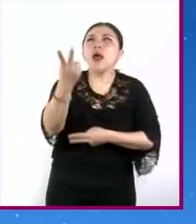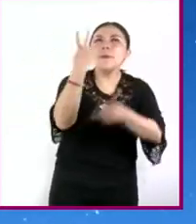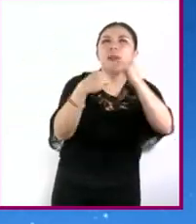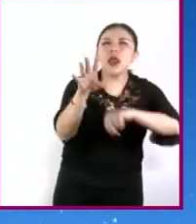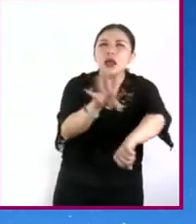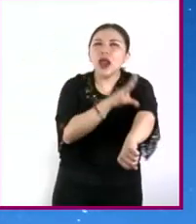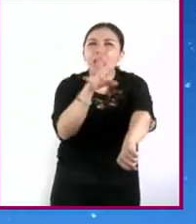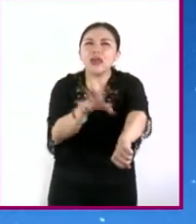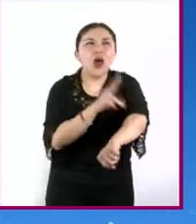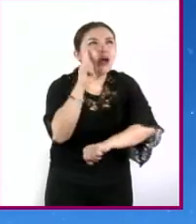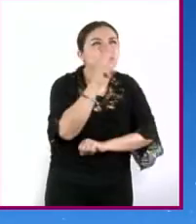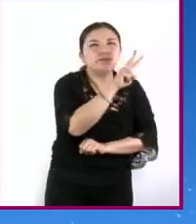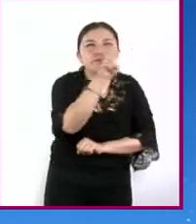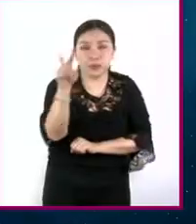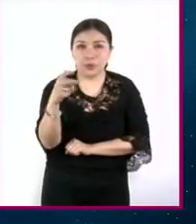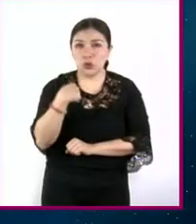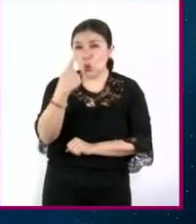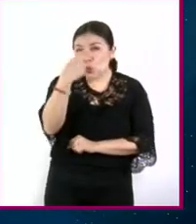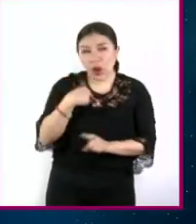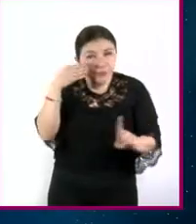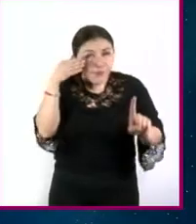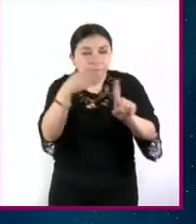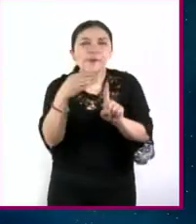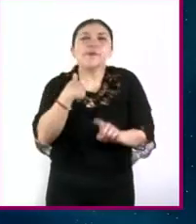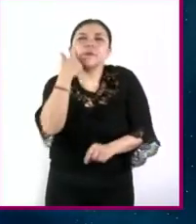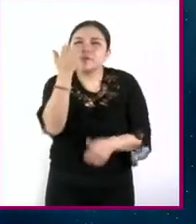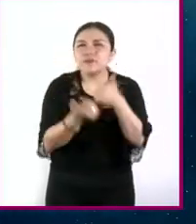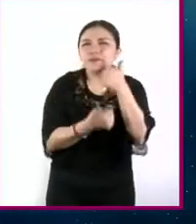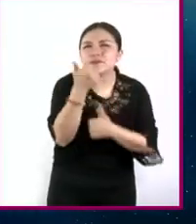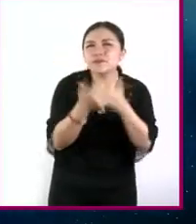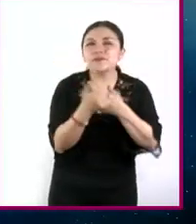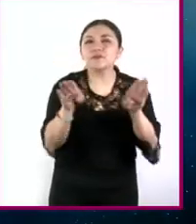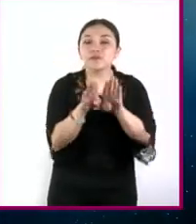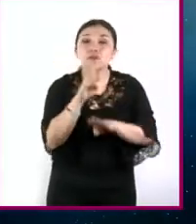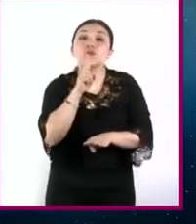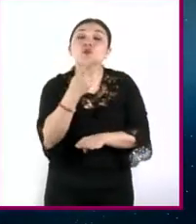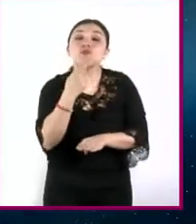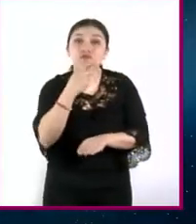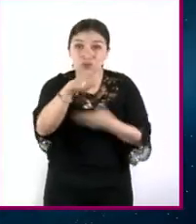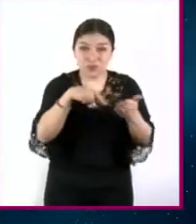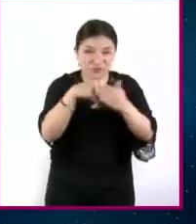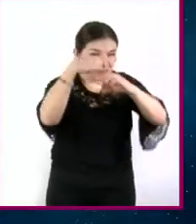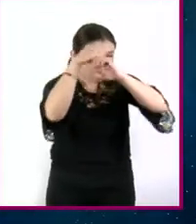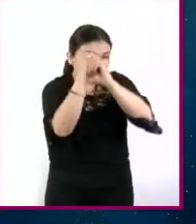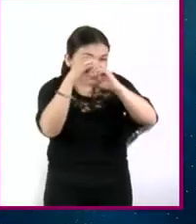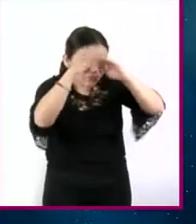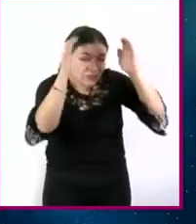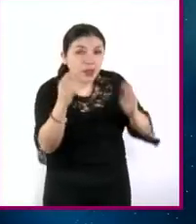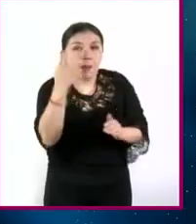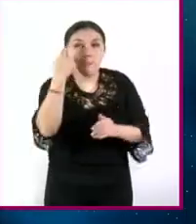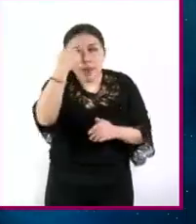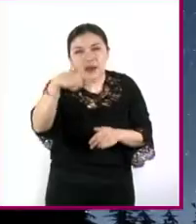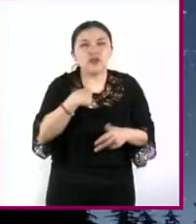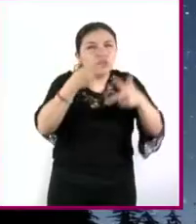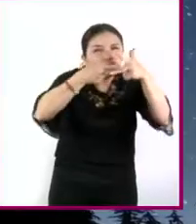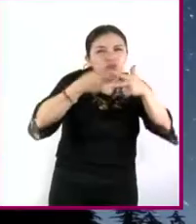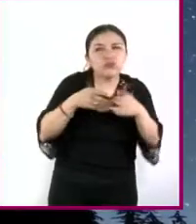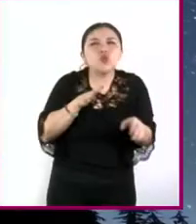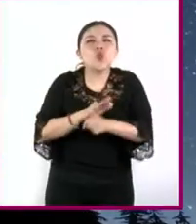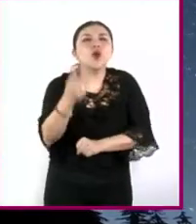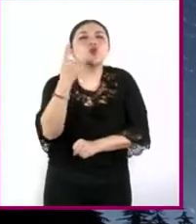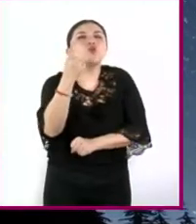en lo que yo me enfoco particularmente es intentar usar el observatorio para medir uno de esos componentes fundamentales